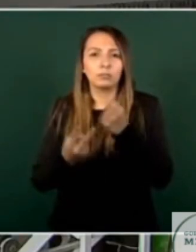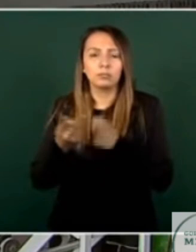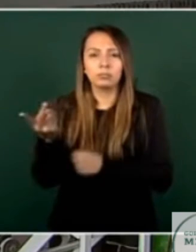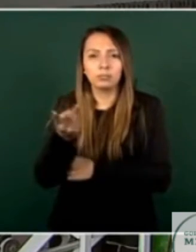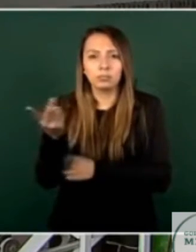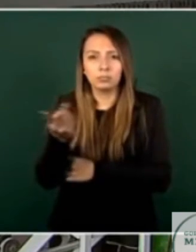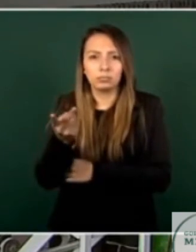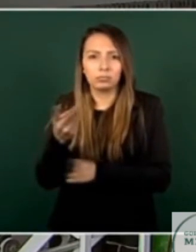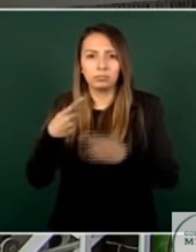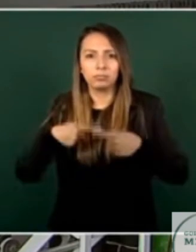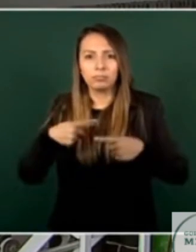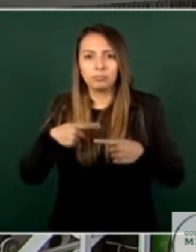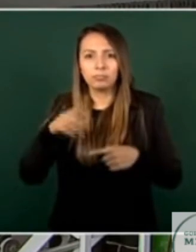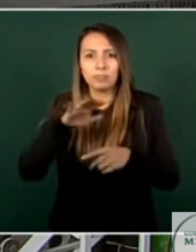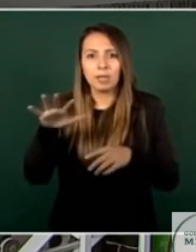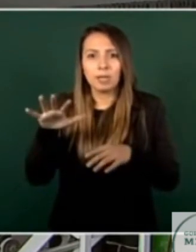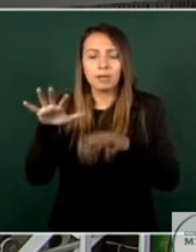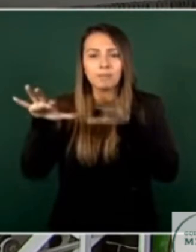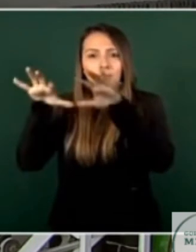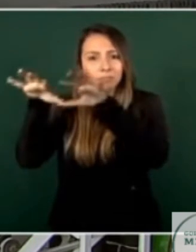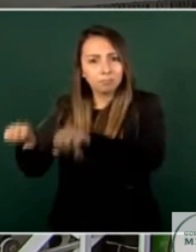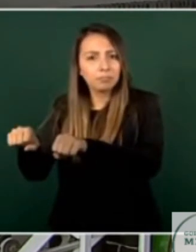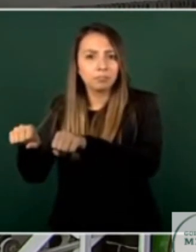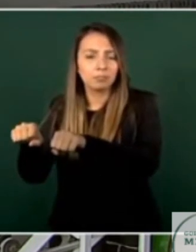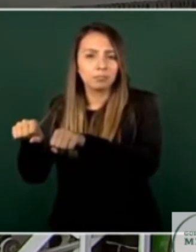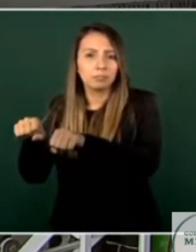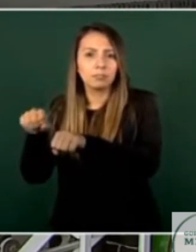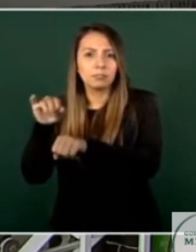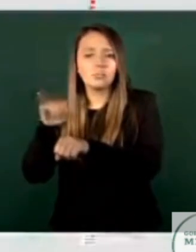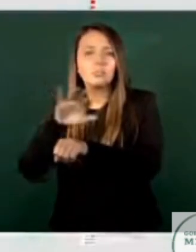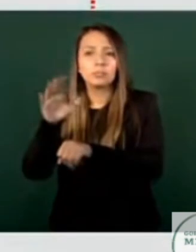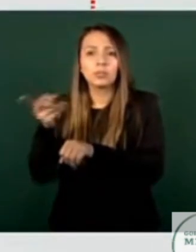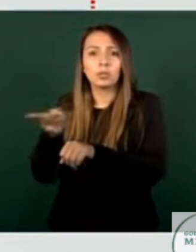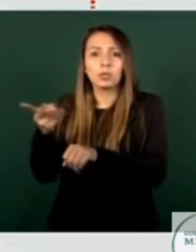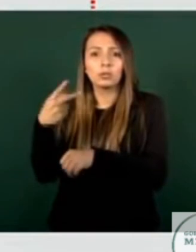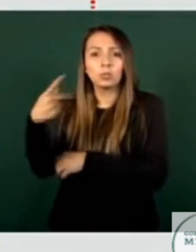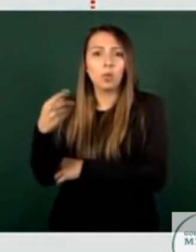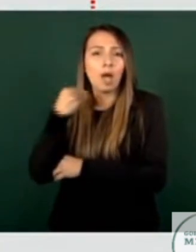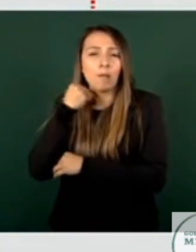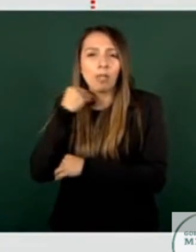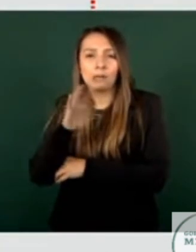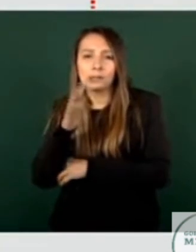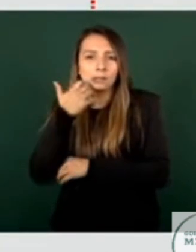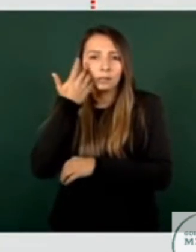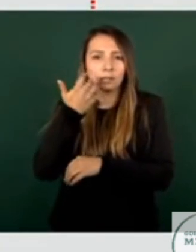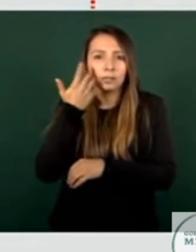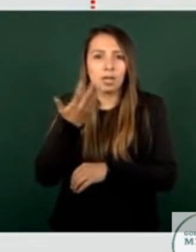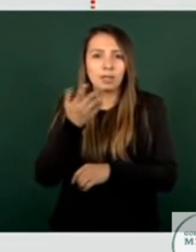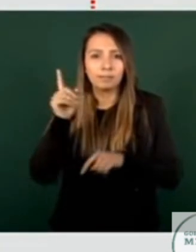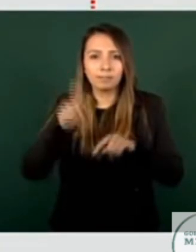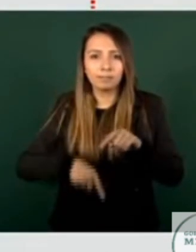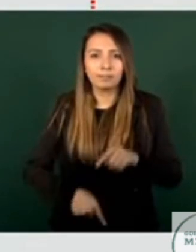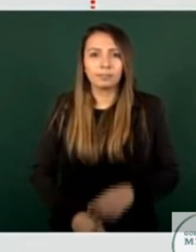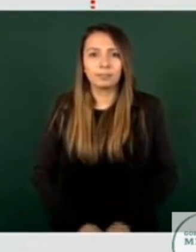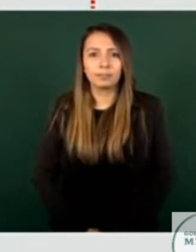calificó de legal la detención porque fue en flagrancia los abogados de los dos trataron por todos los medios de que se cayera la